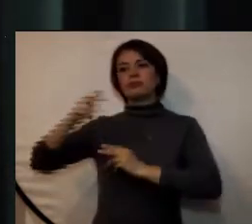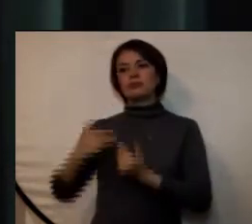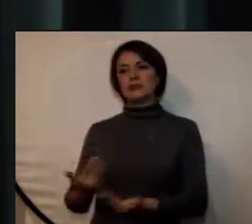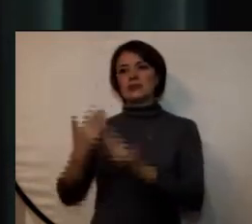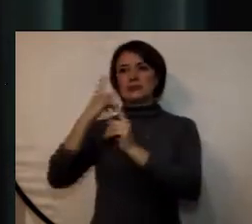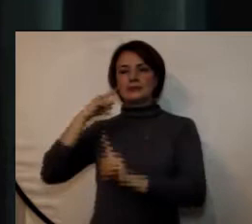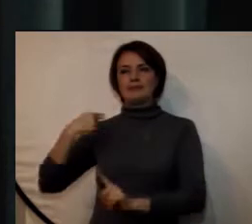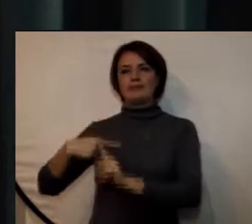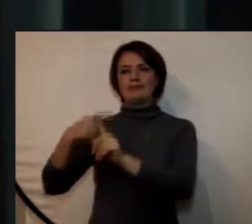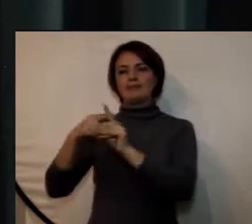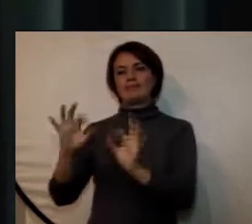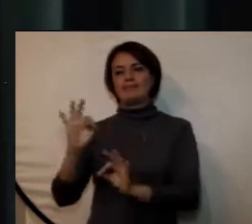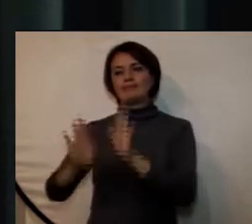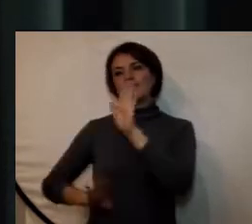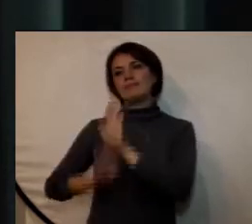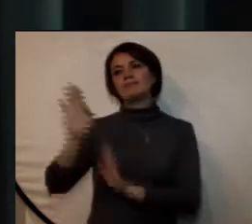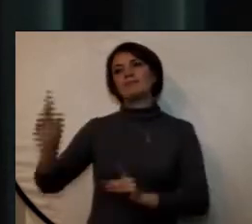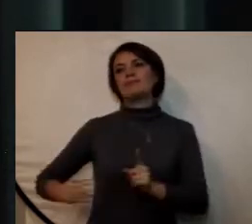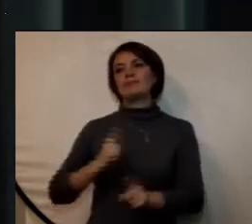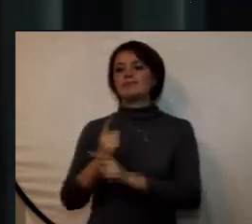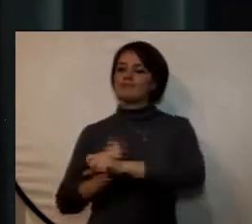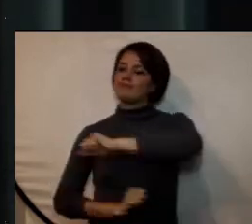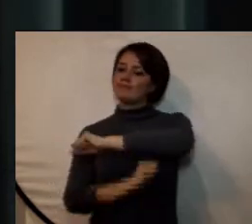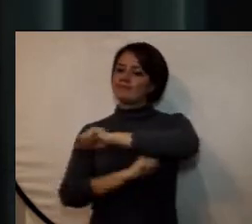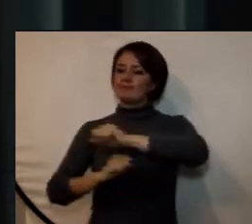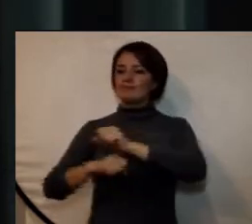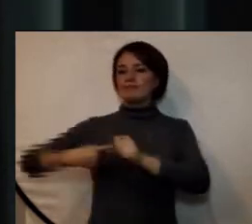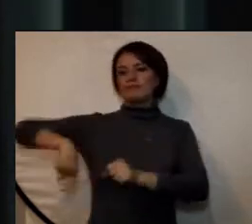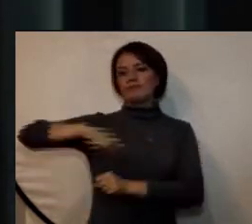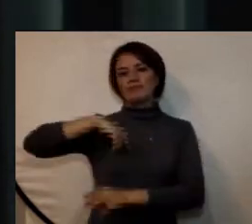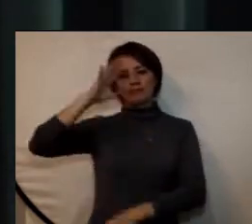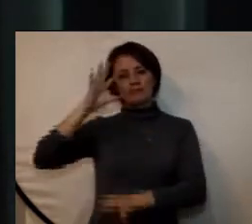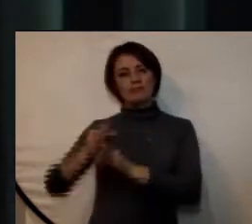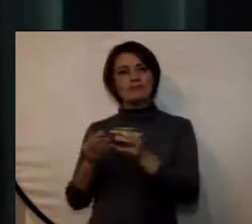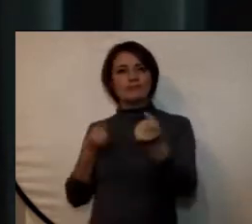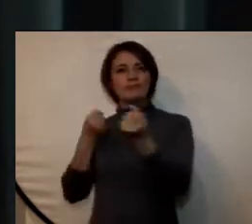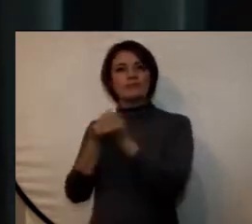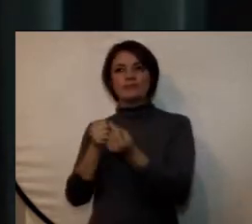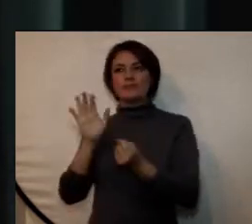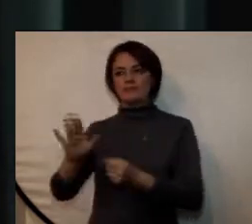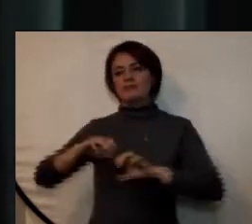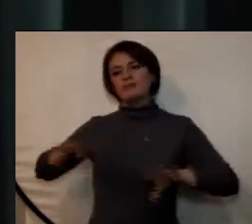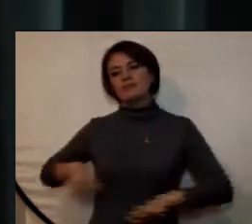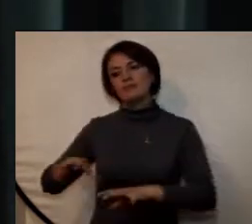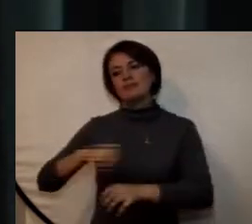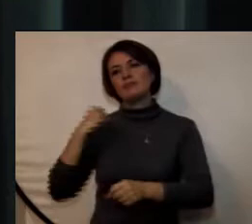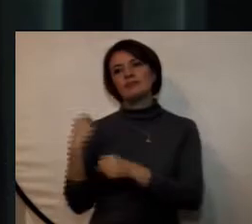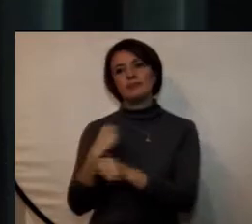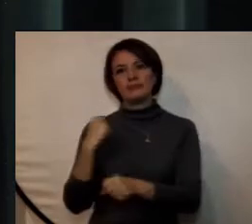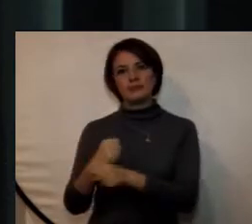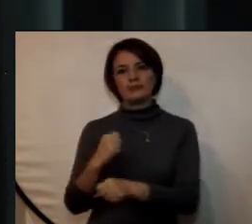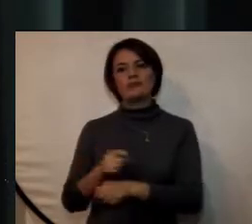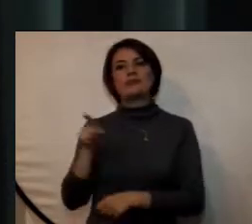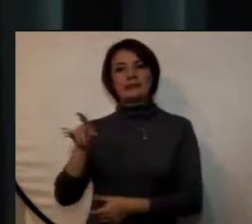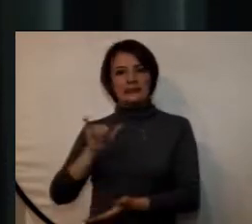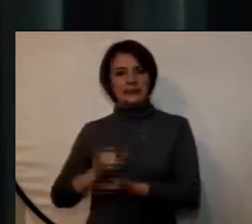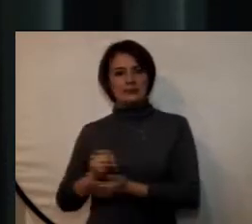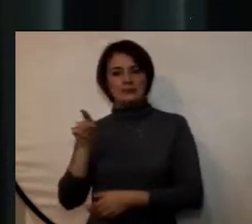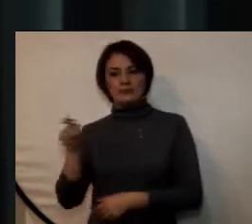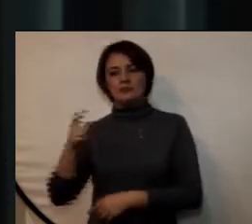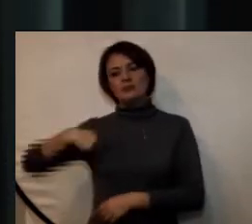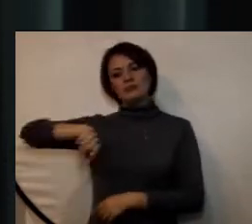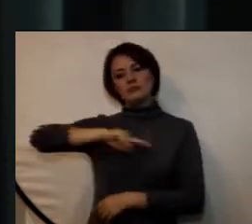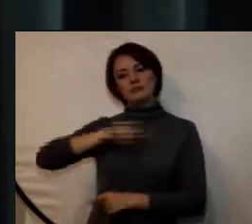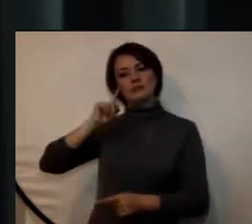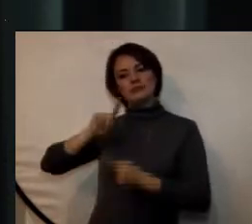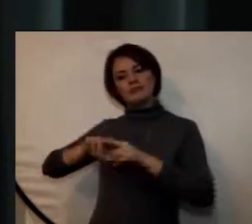y exitosos en el fortalecimiento de nuestra gestión, razón por la cual hemos